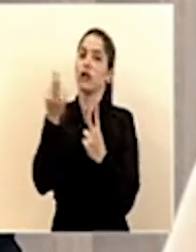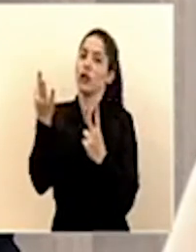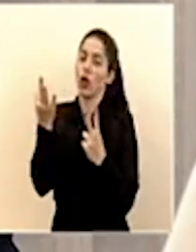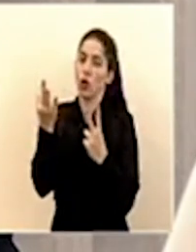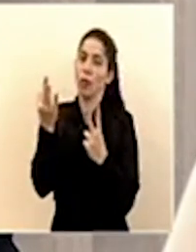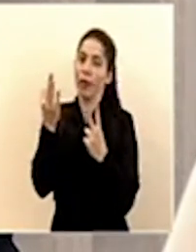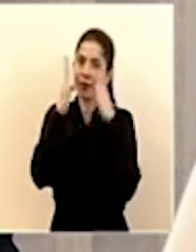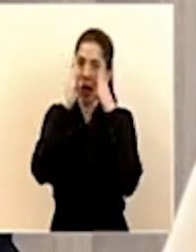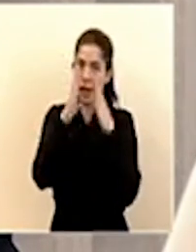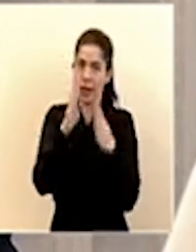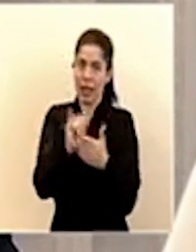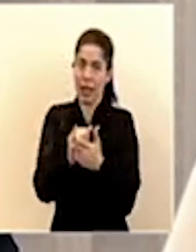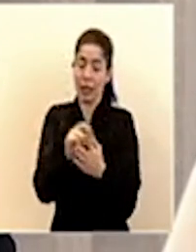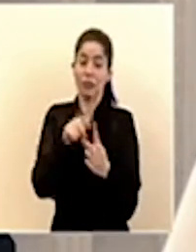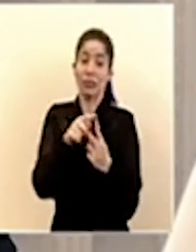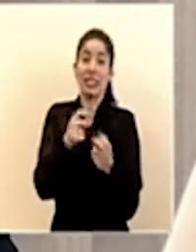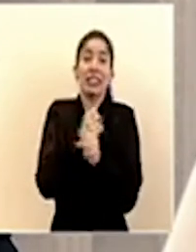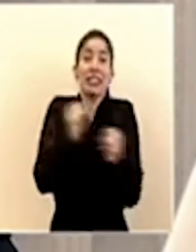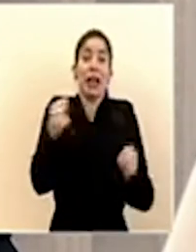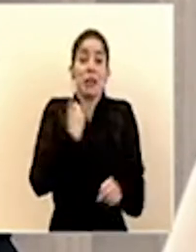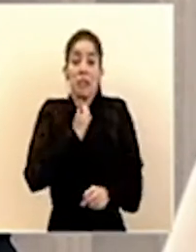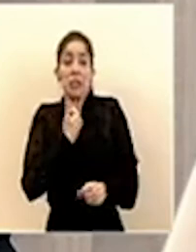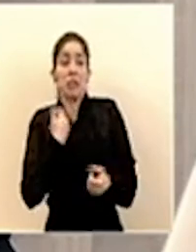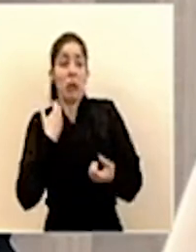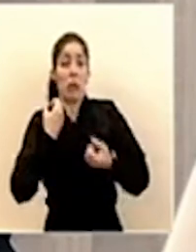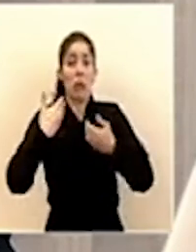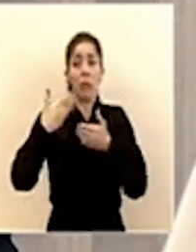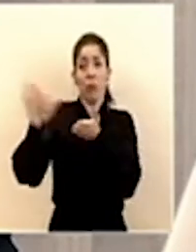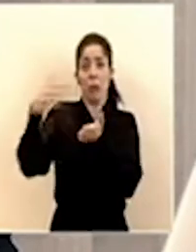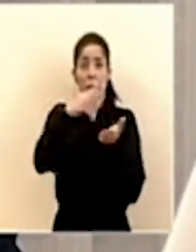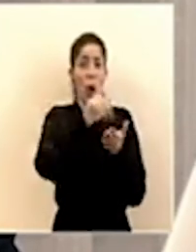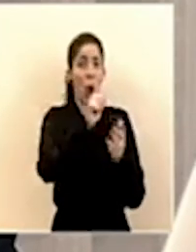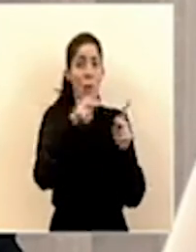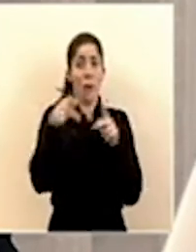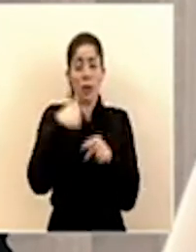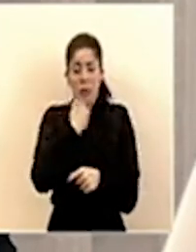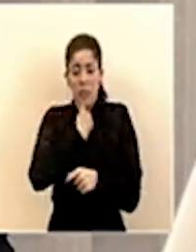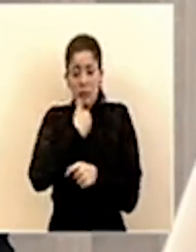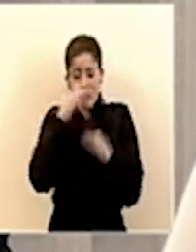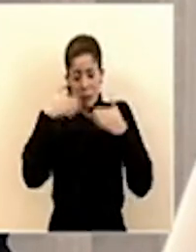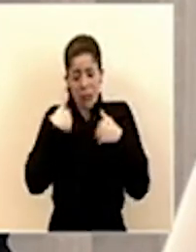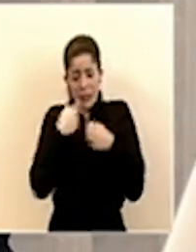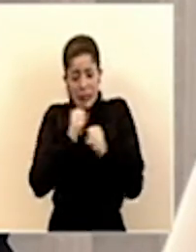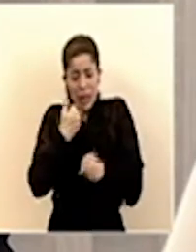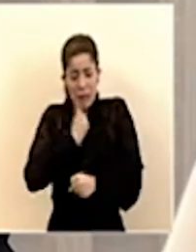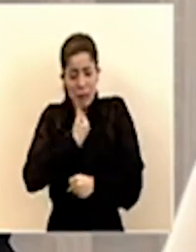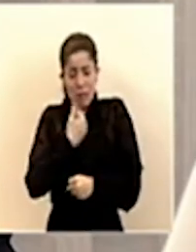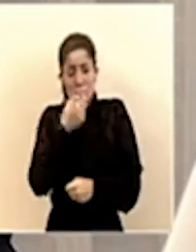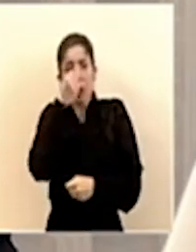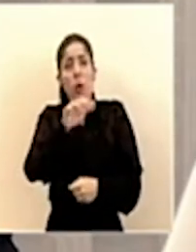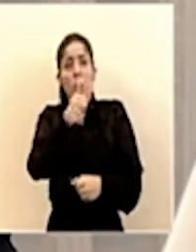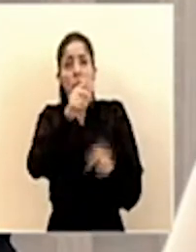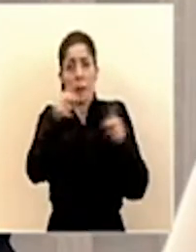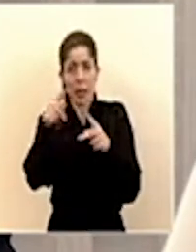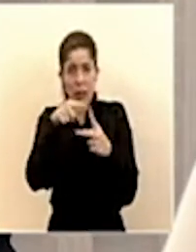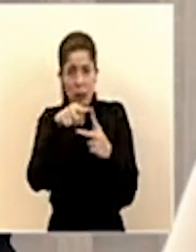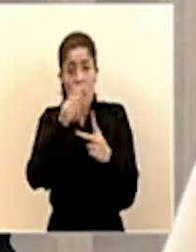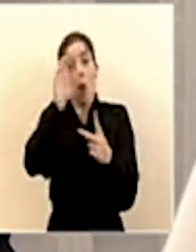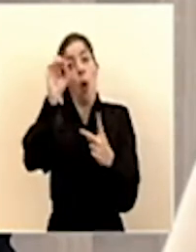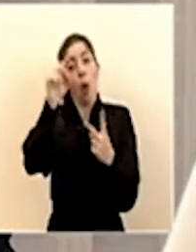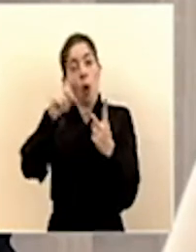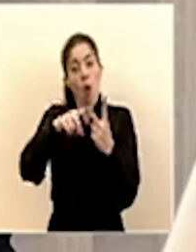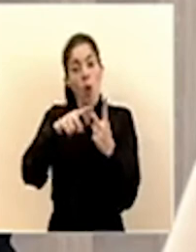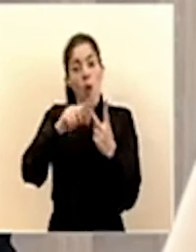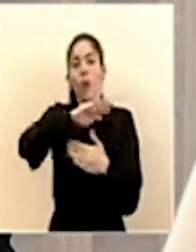está el sálvese quien pueda donde cada quien quiere salvarse a su manera solo o sola y está el que